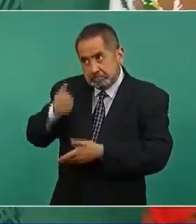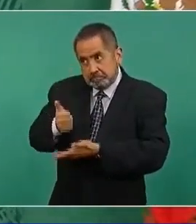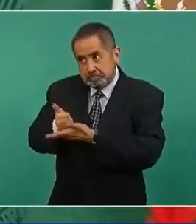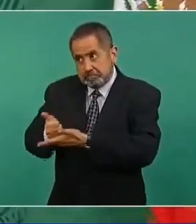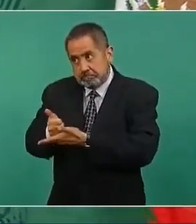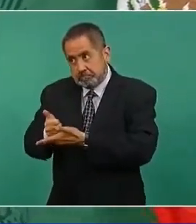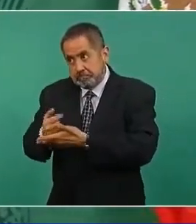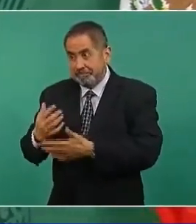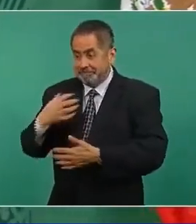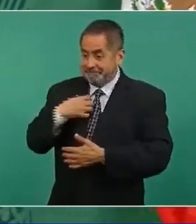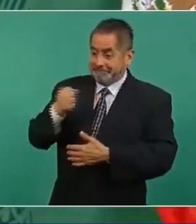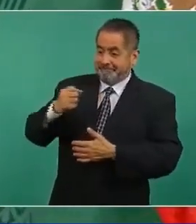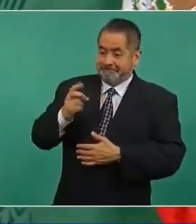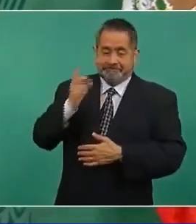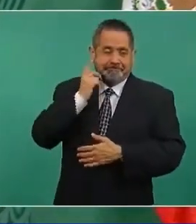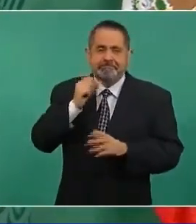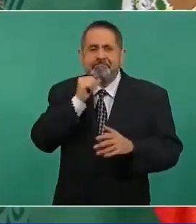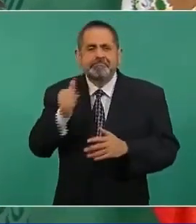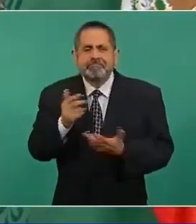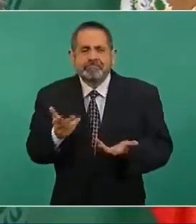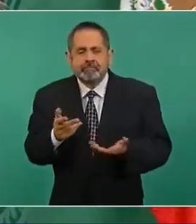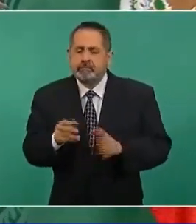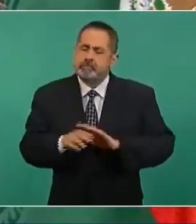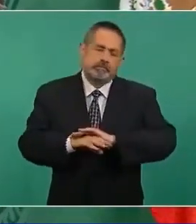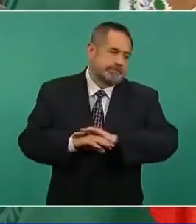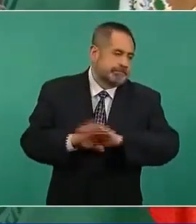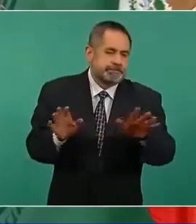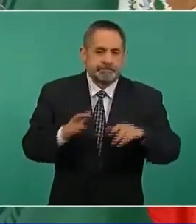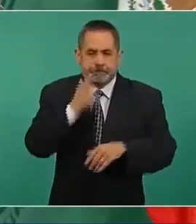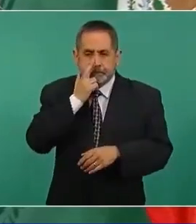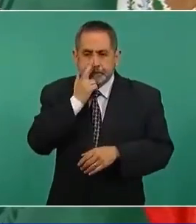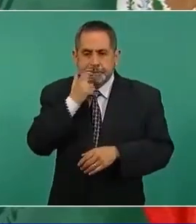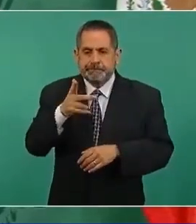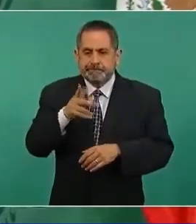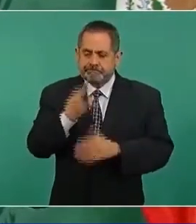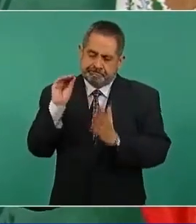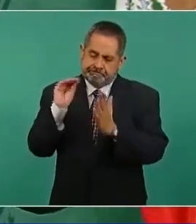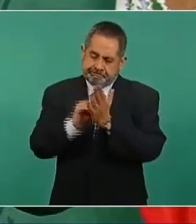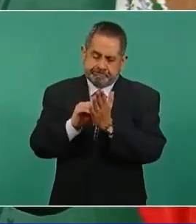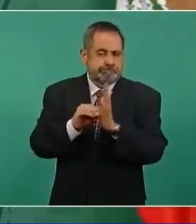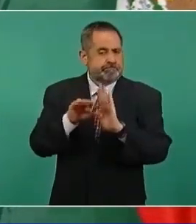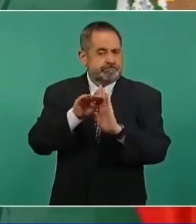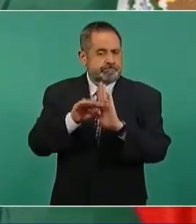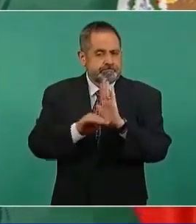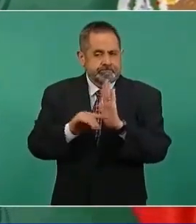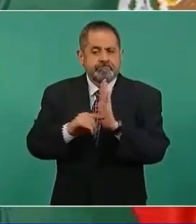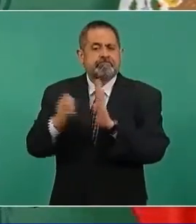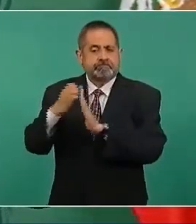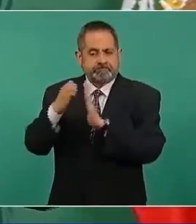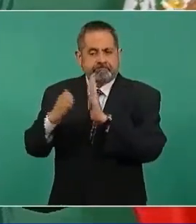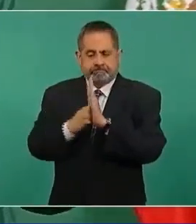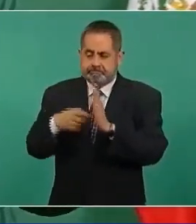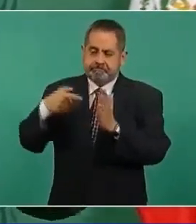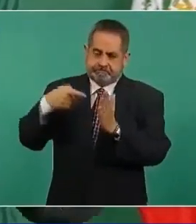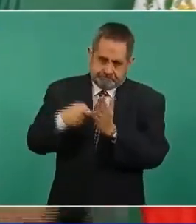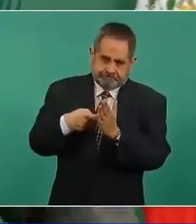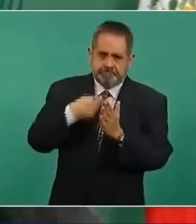Entonces, se estableció en el estatuto